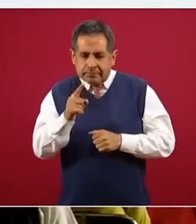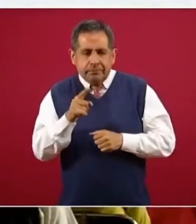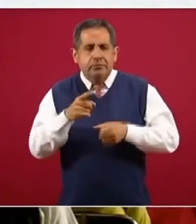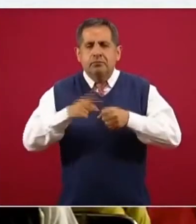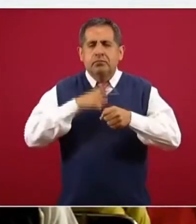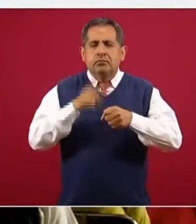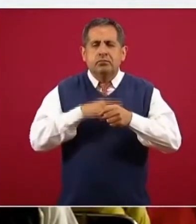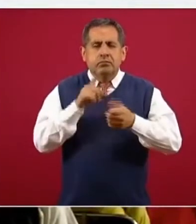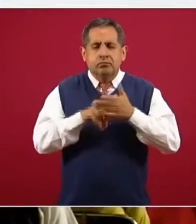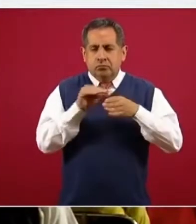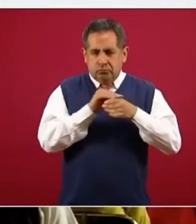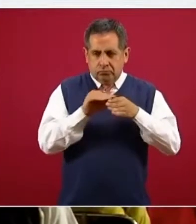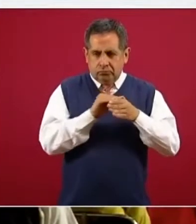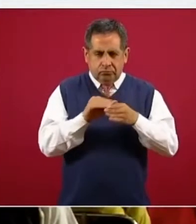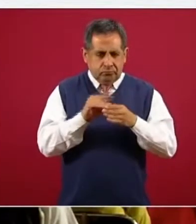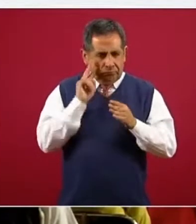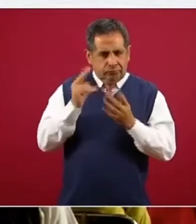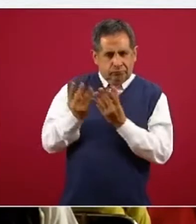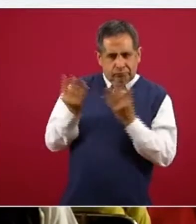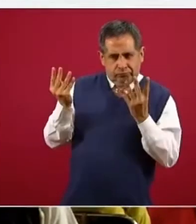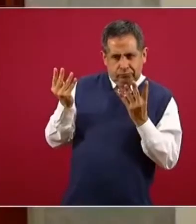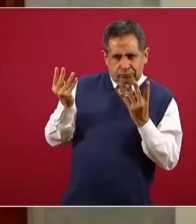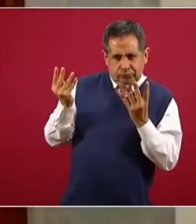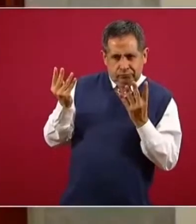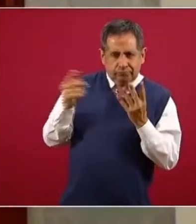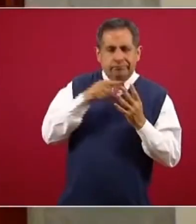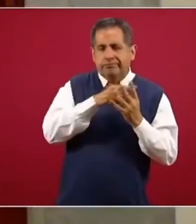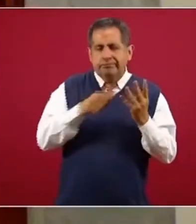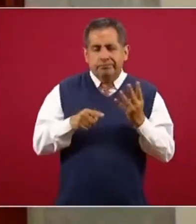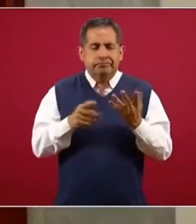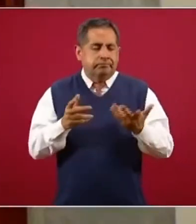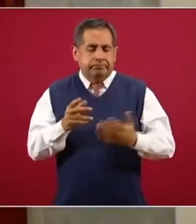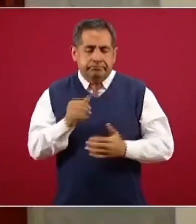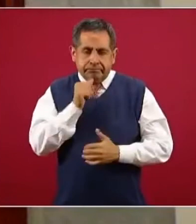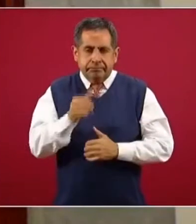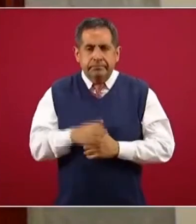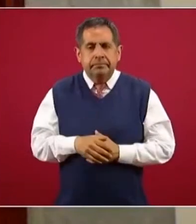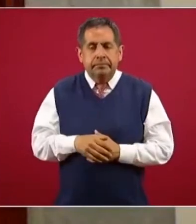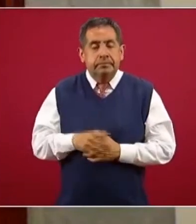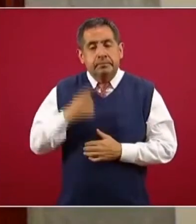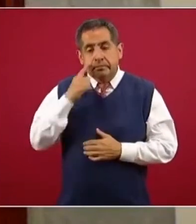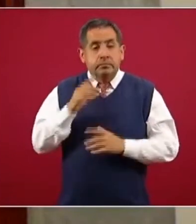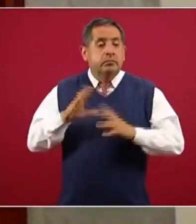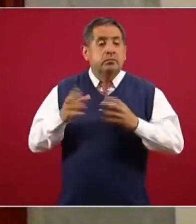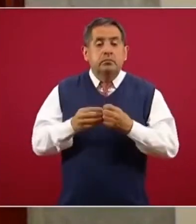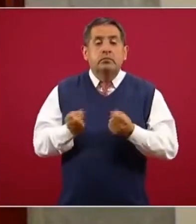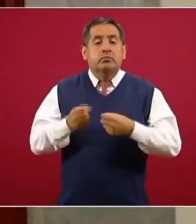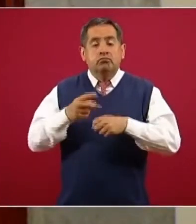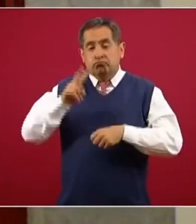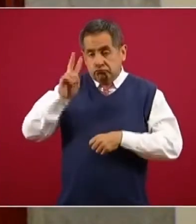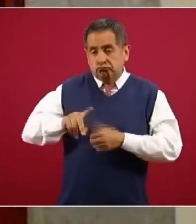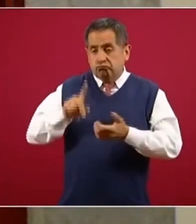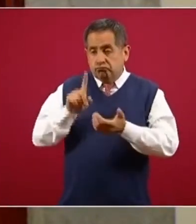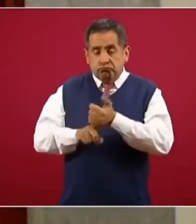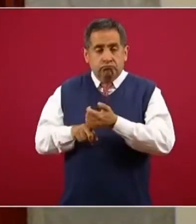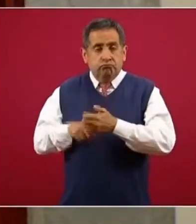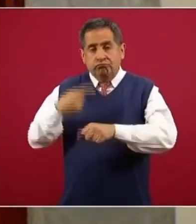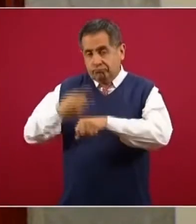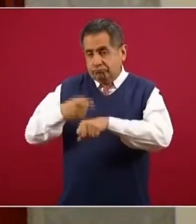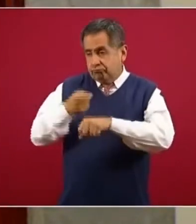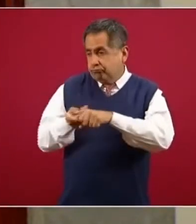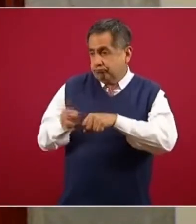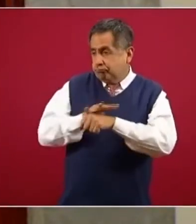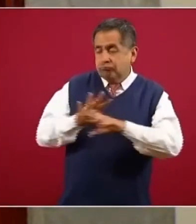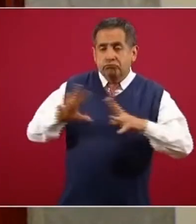morado que vemos en la parte superior. Como ya comentábamos, el porcentaje de positividad para la semana 34,